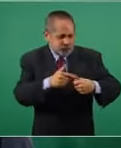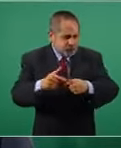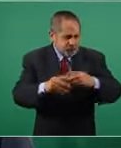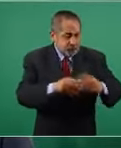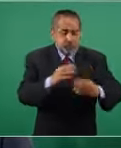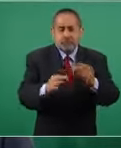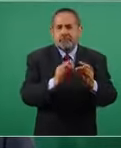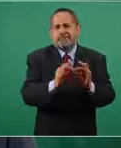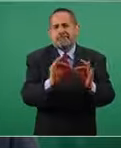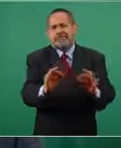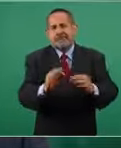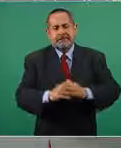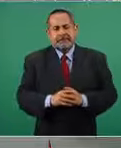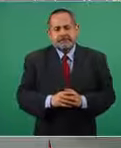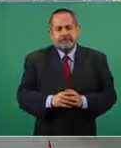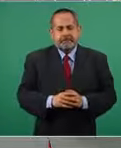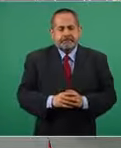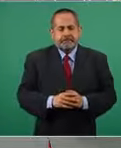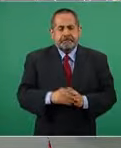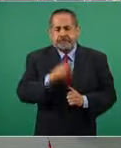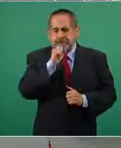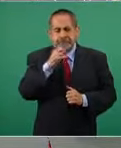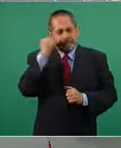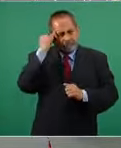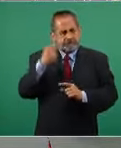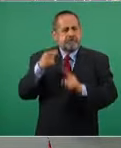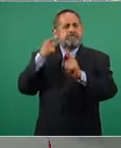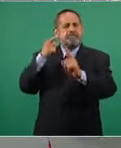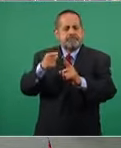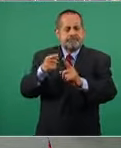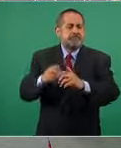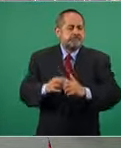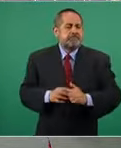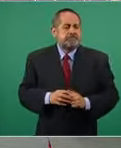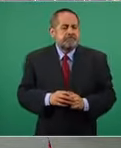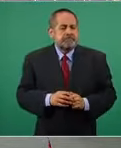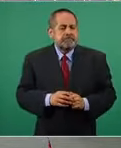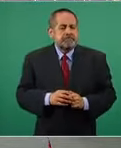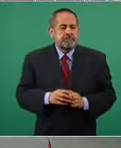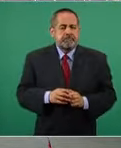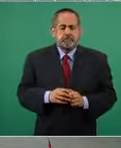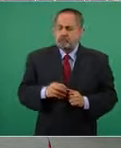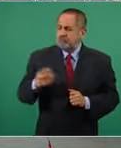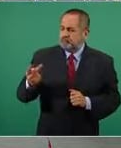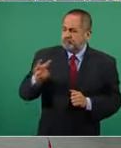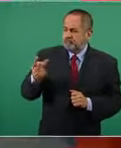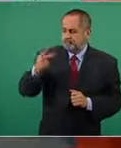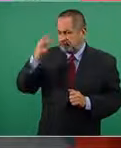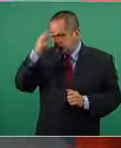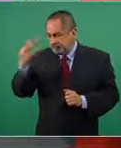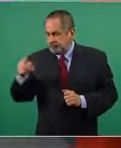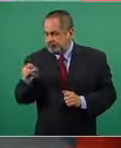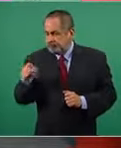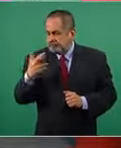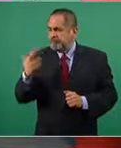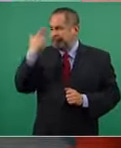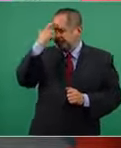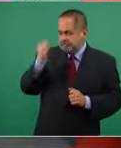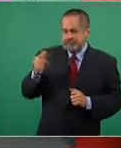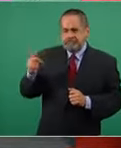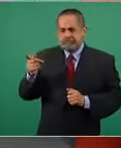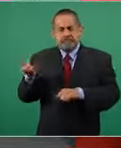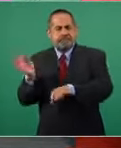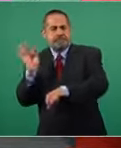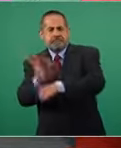Y en ese sentido, yo quiero acompañar la gestión de México en